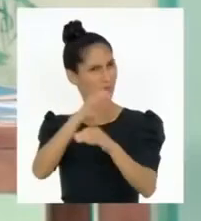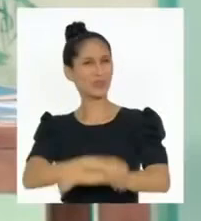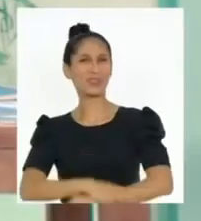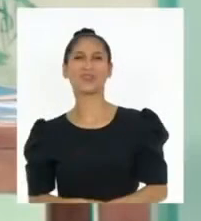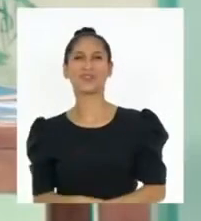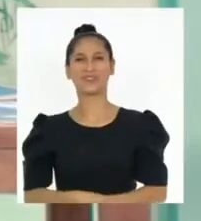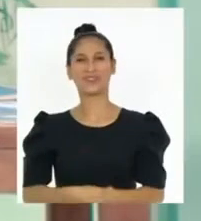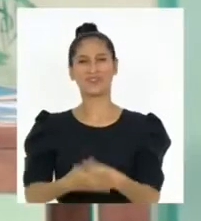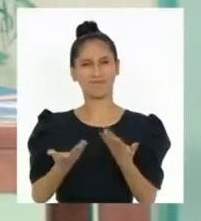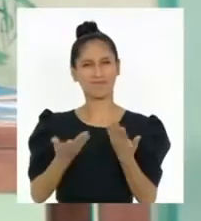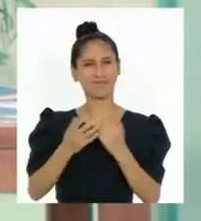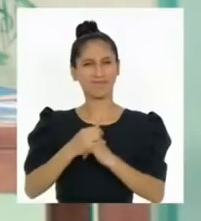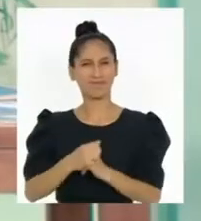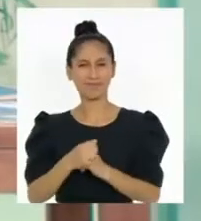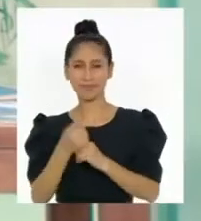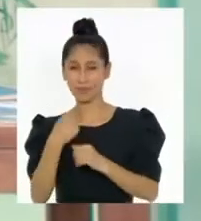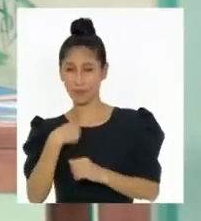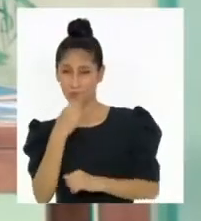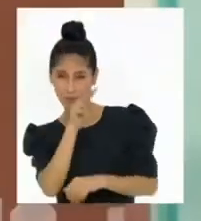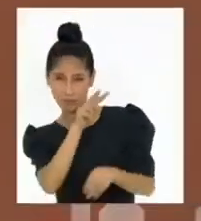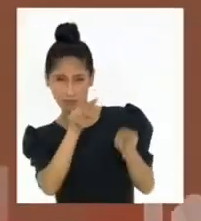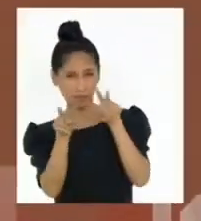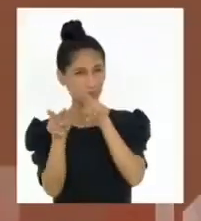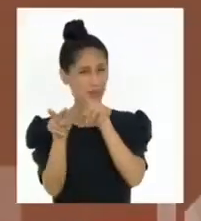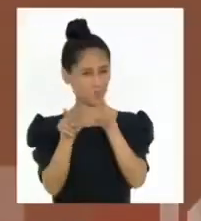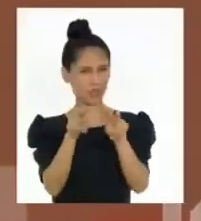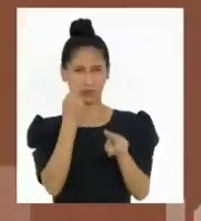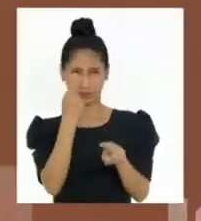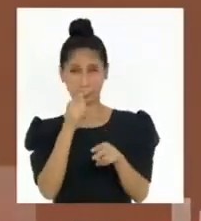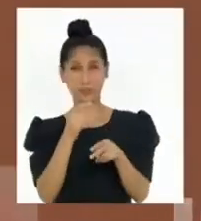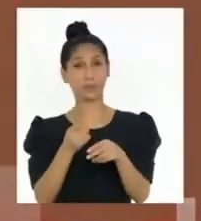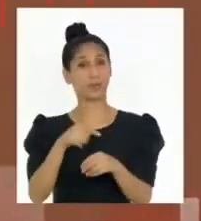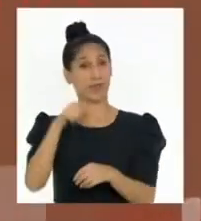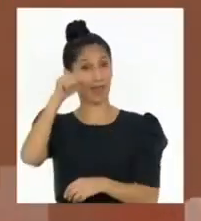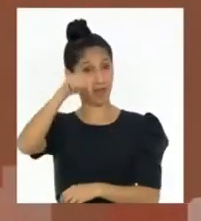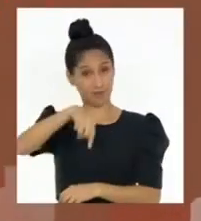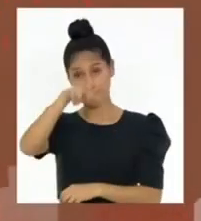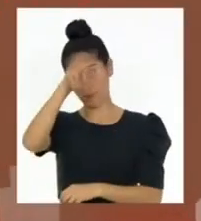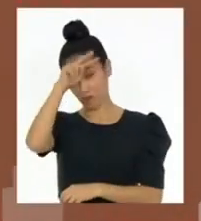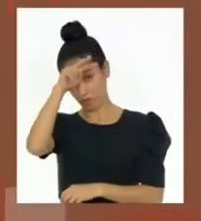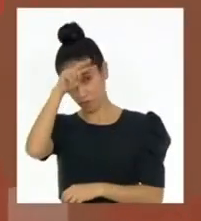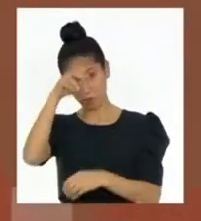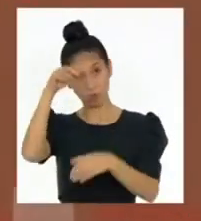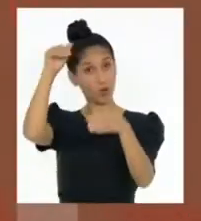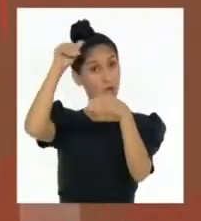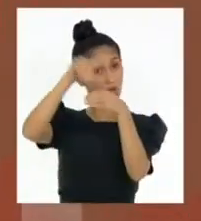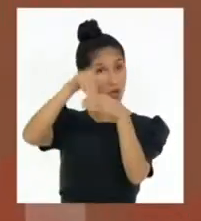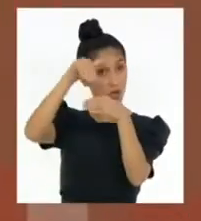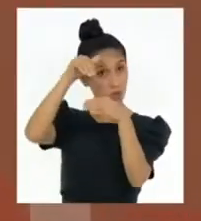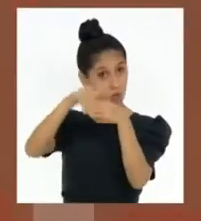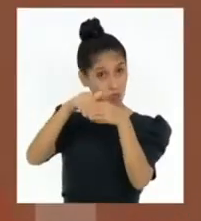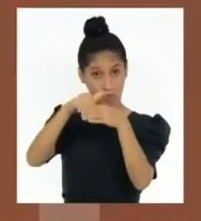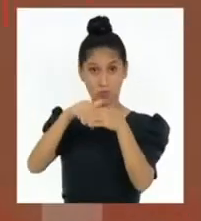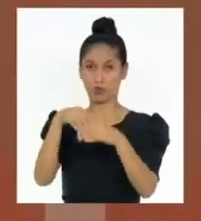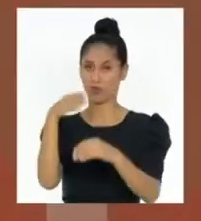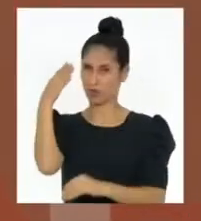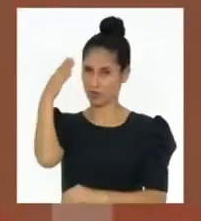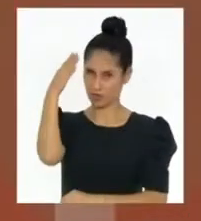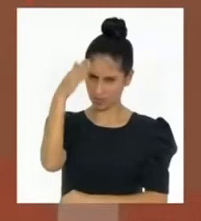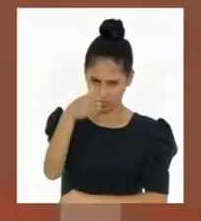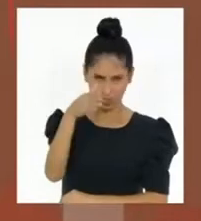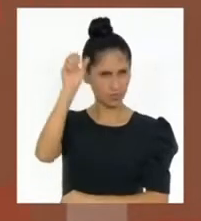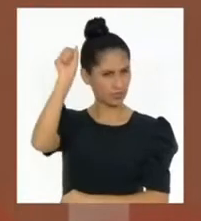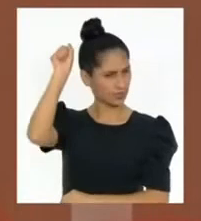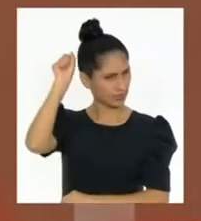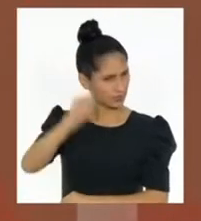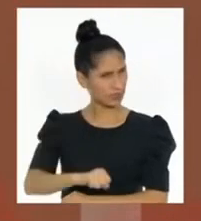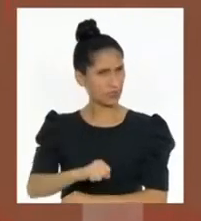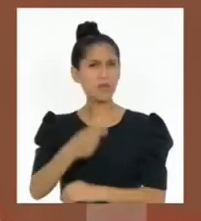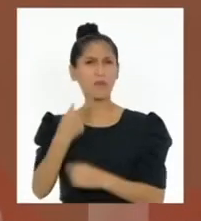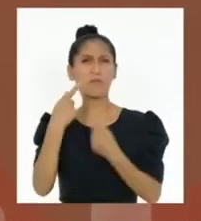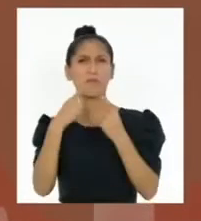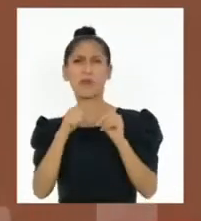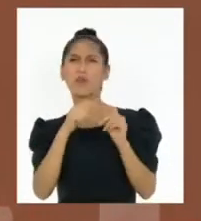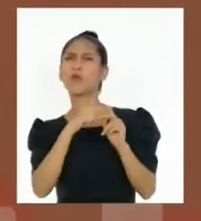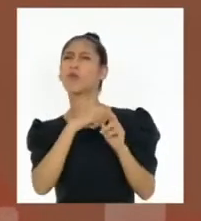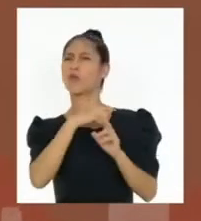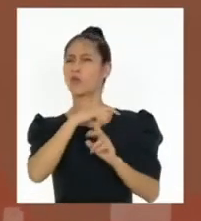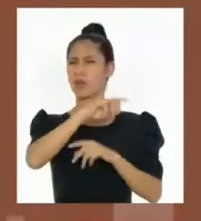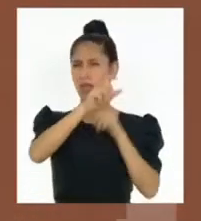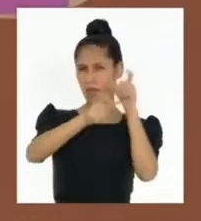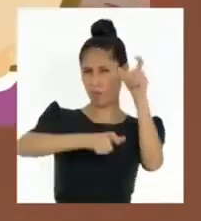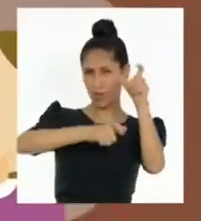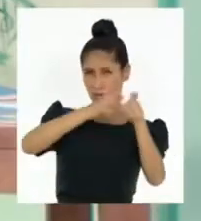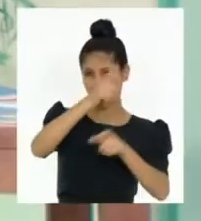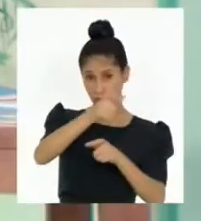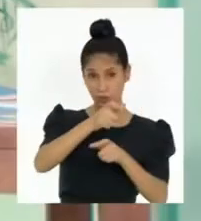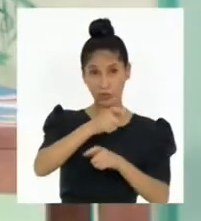Como ya hemos visto, en nuestro país el voto es obligatorio hasta los 70 años. Luego de dicha edad, es facultativo. Es decir, las